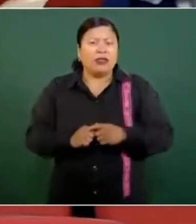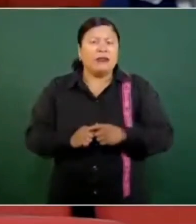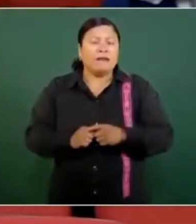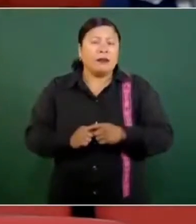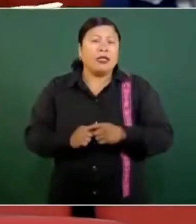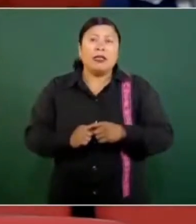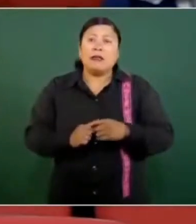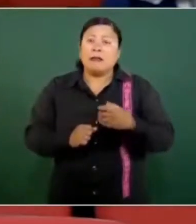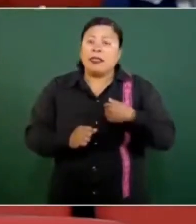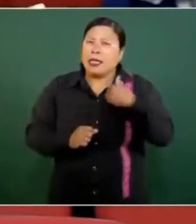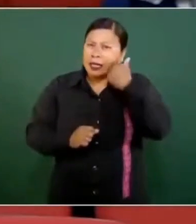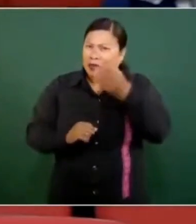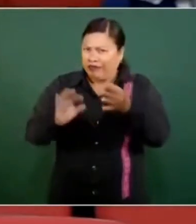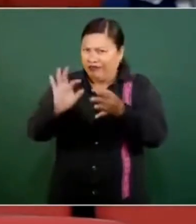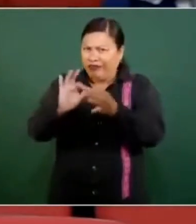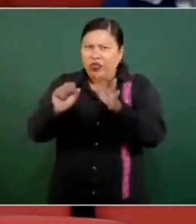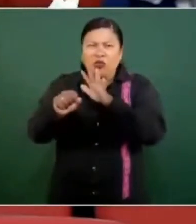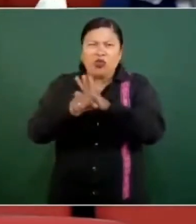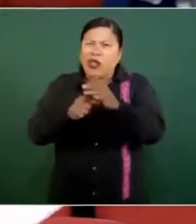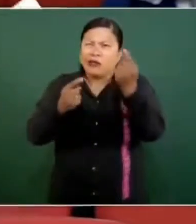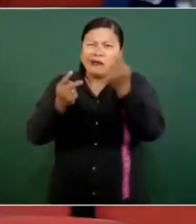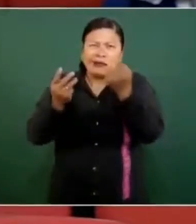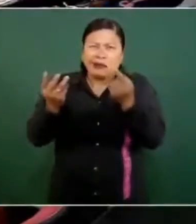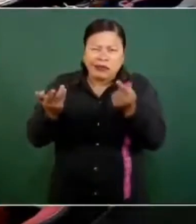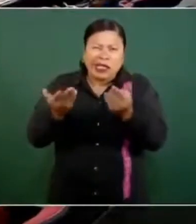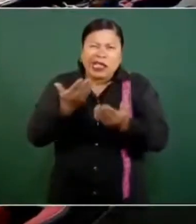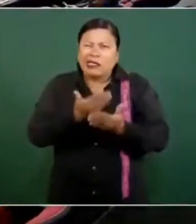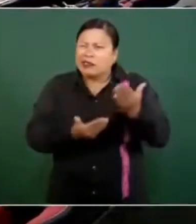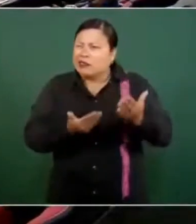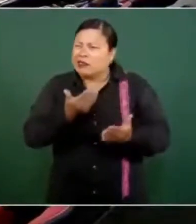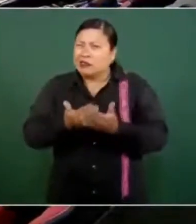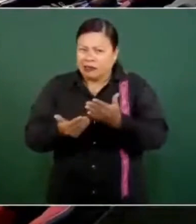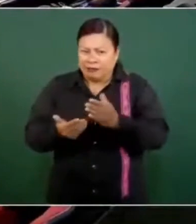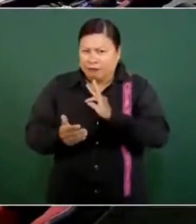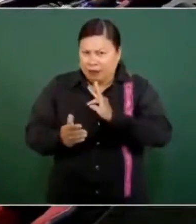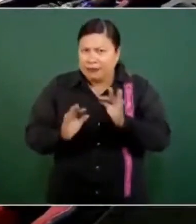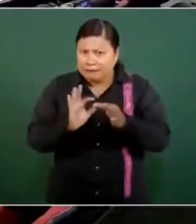Le voy a enumerar, señor presidente, estas carencias, si me permite.